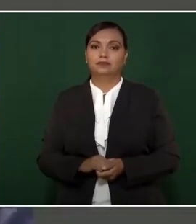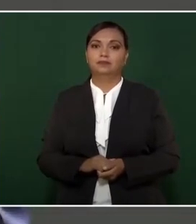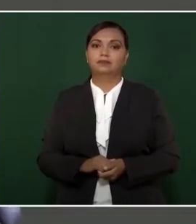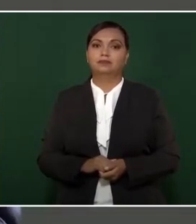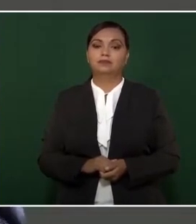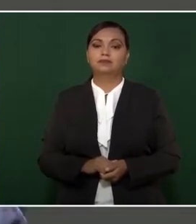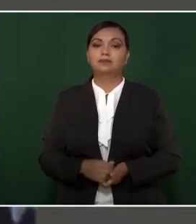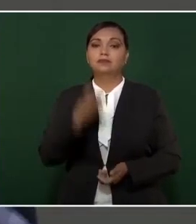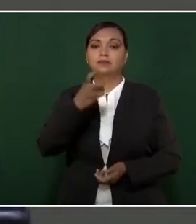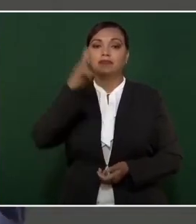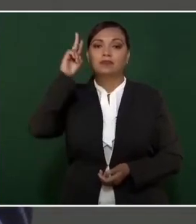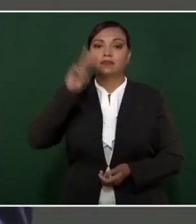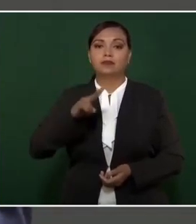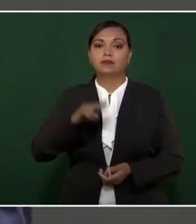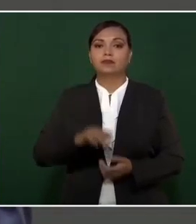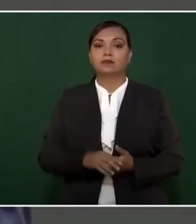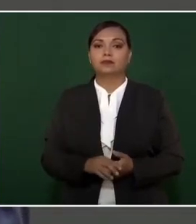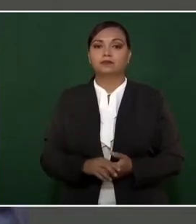Es realmente